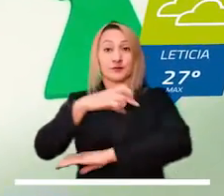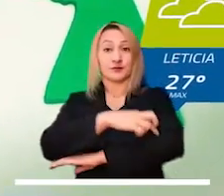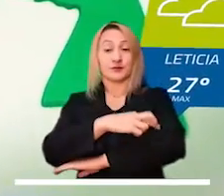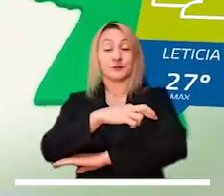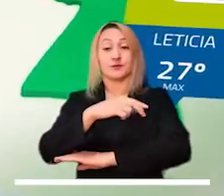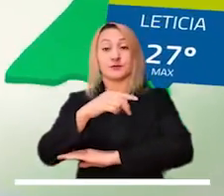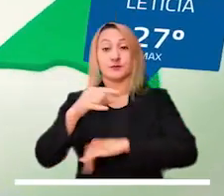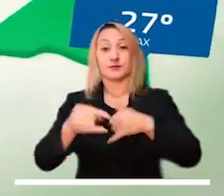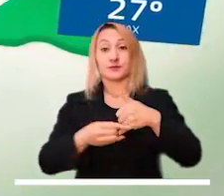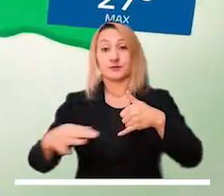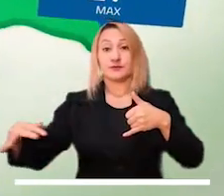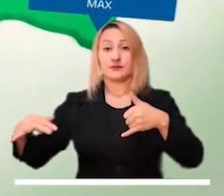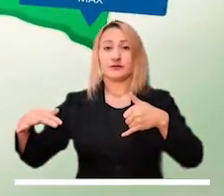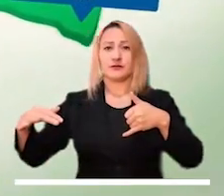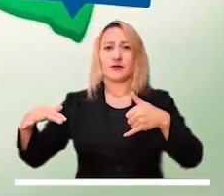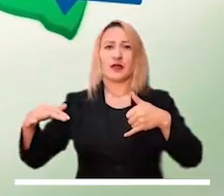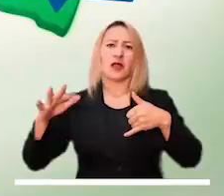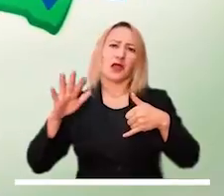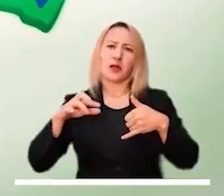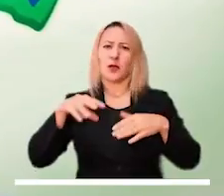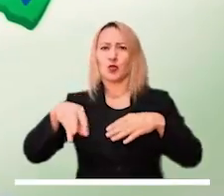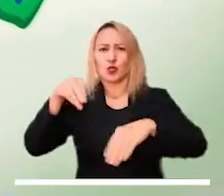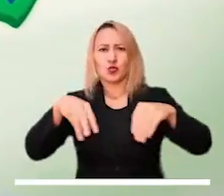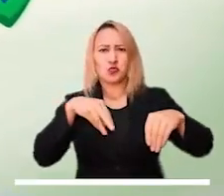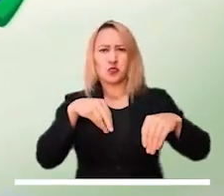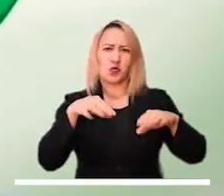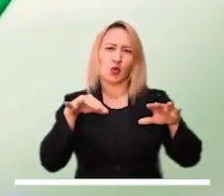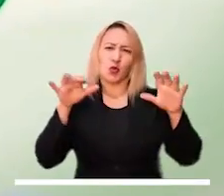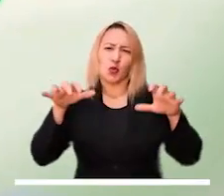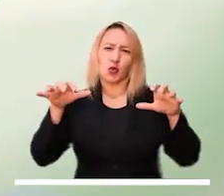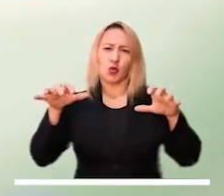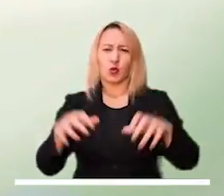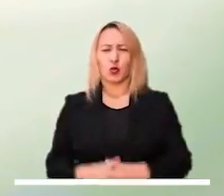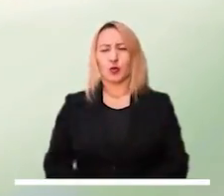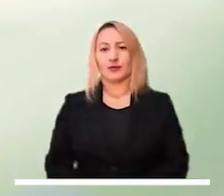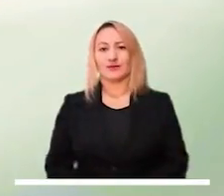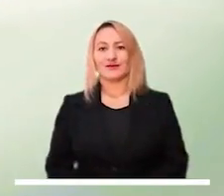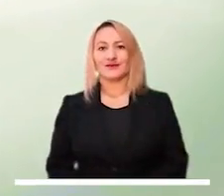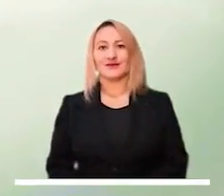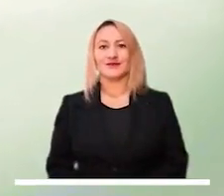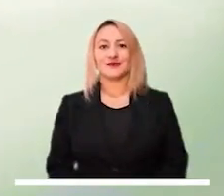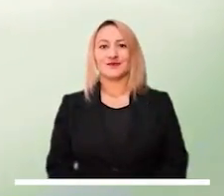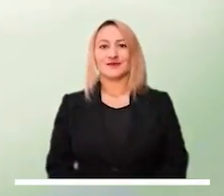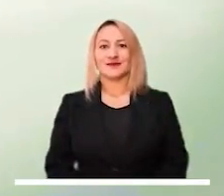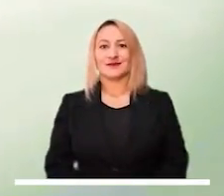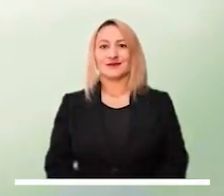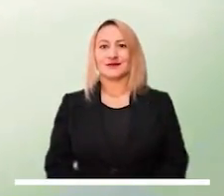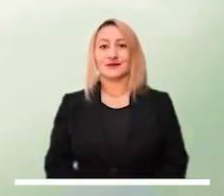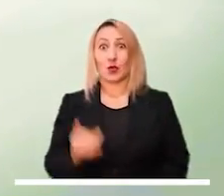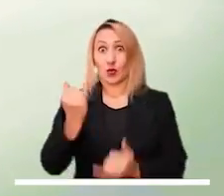Amazonía, con lluvias en Caquetá, Putumayo y Guainía. En el pie de Monte y el Trapecio, las lluvias serían menores.